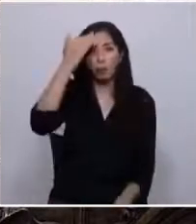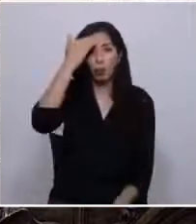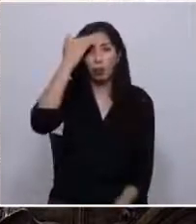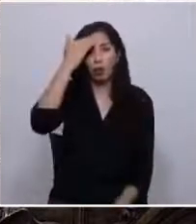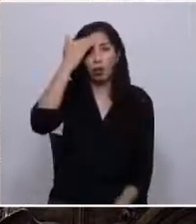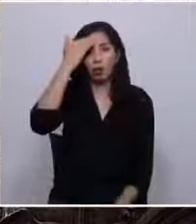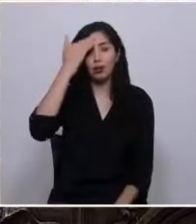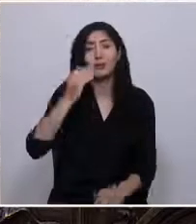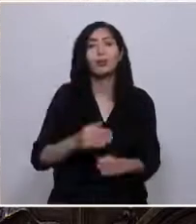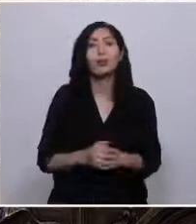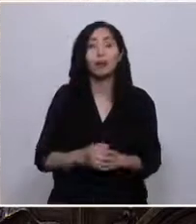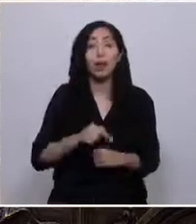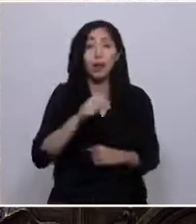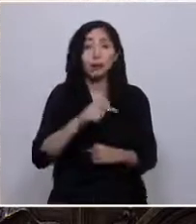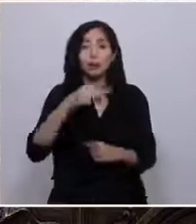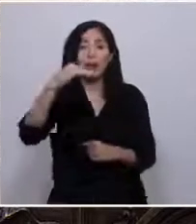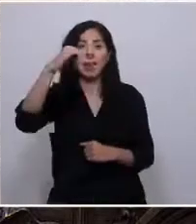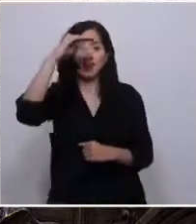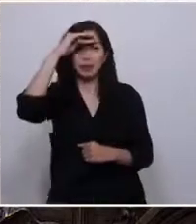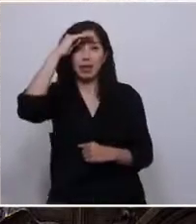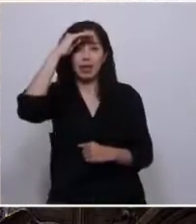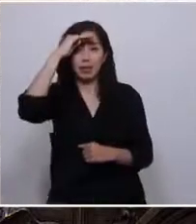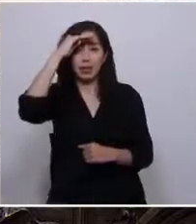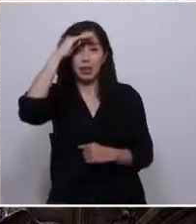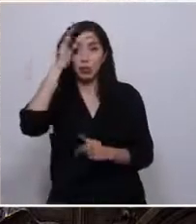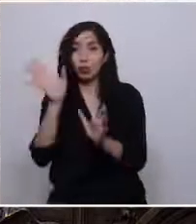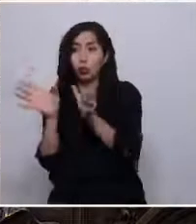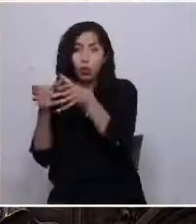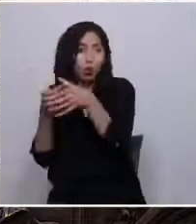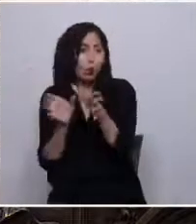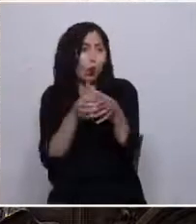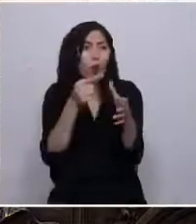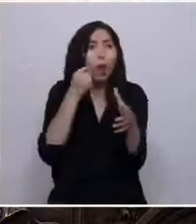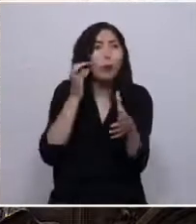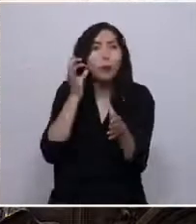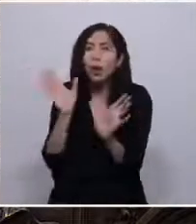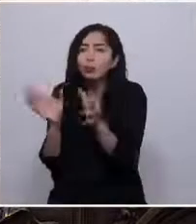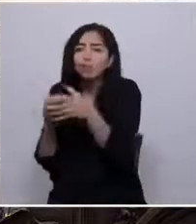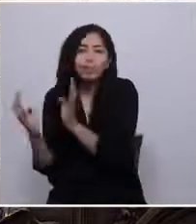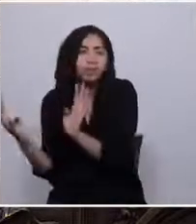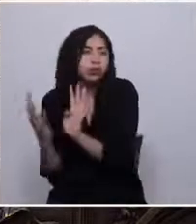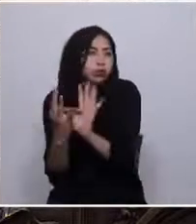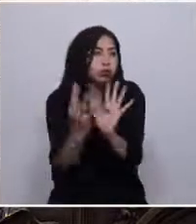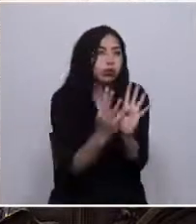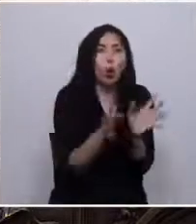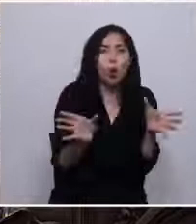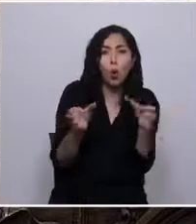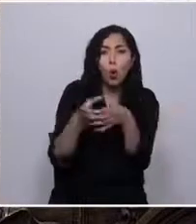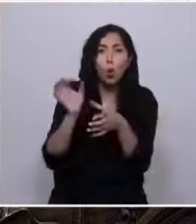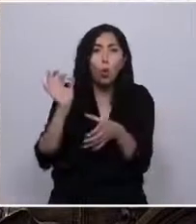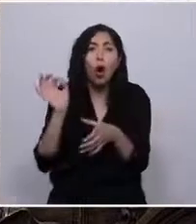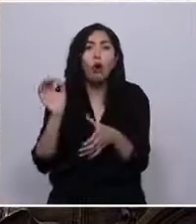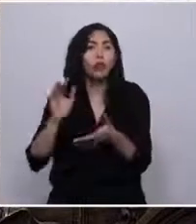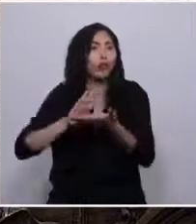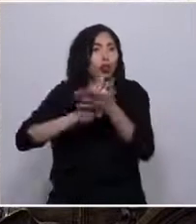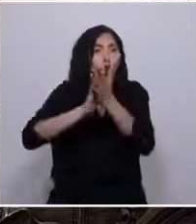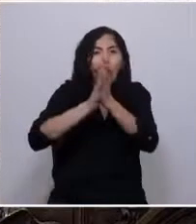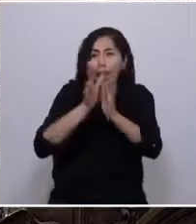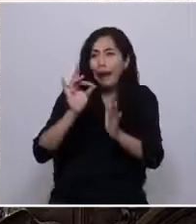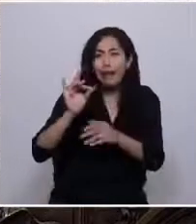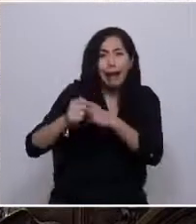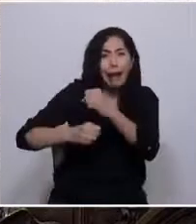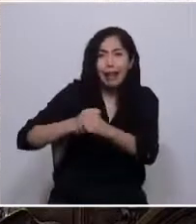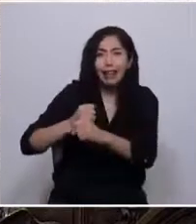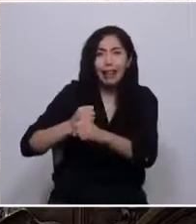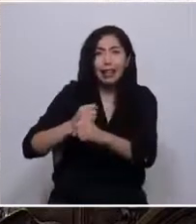Una experiencia que reunió a un grupo de hombres y mujeres de todas las edades que nos tomábamos el